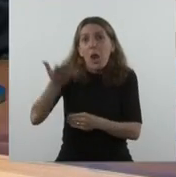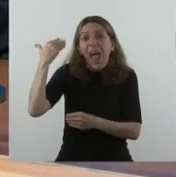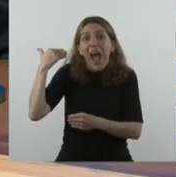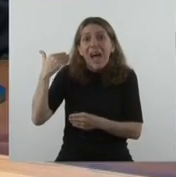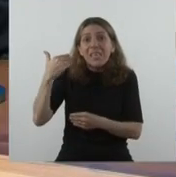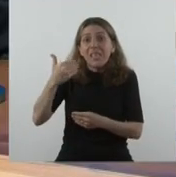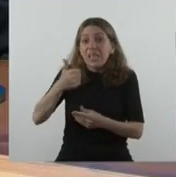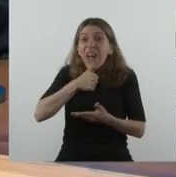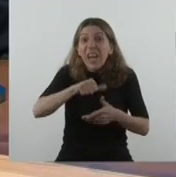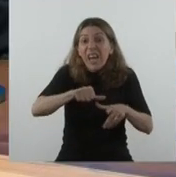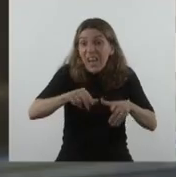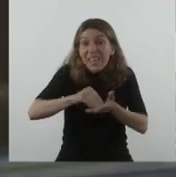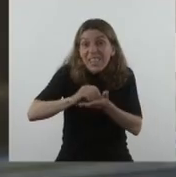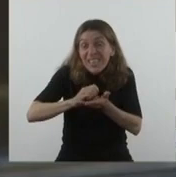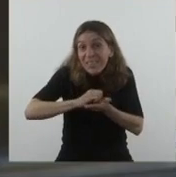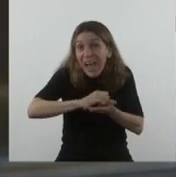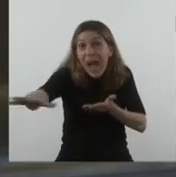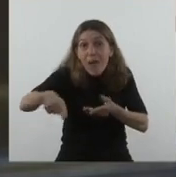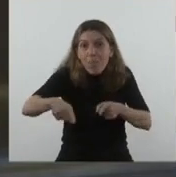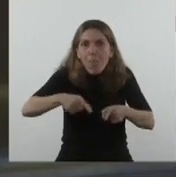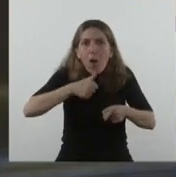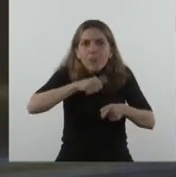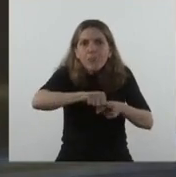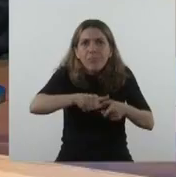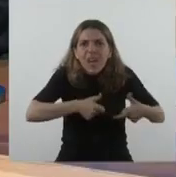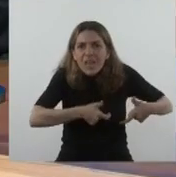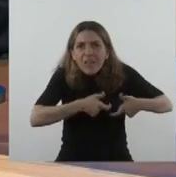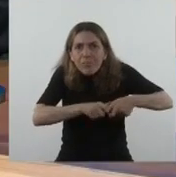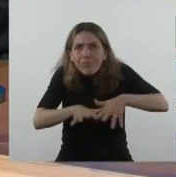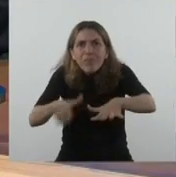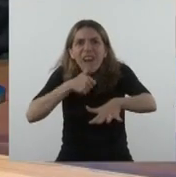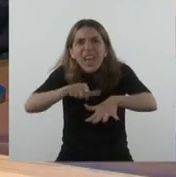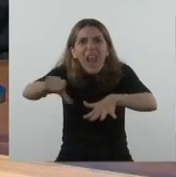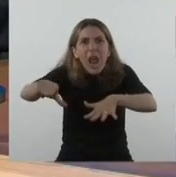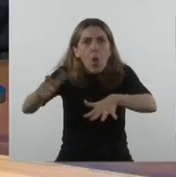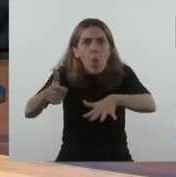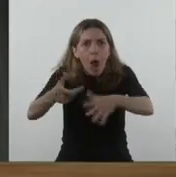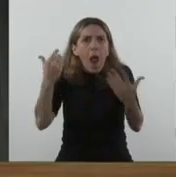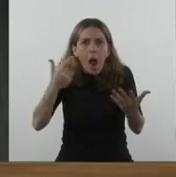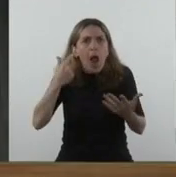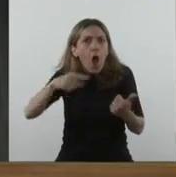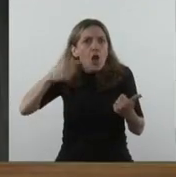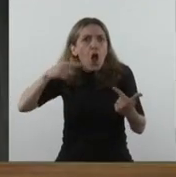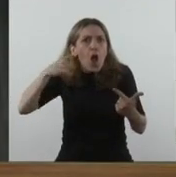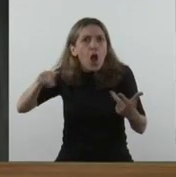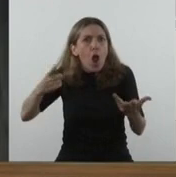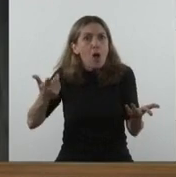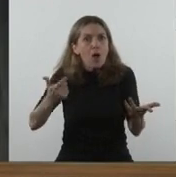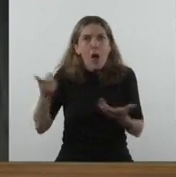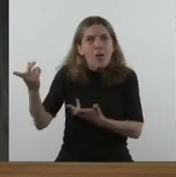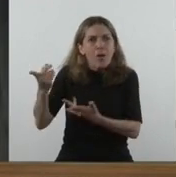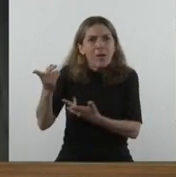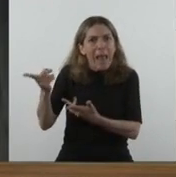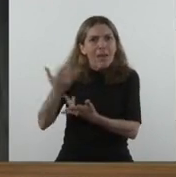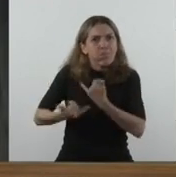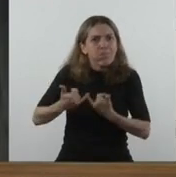con el agua. Y me mostraba con orgullo todo el trabajo hecho. Cuento estas cosas porque los